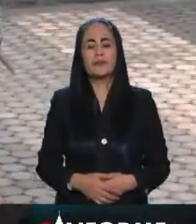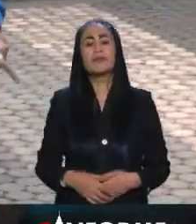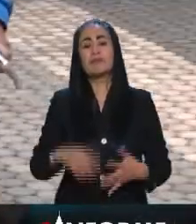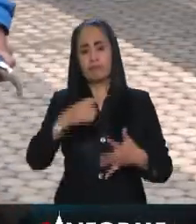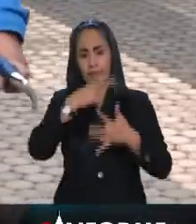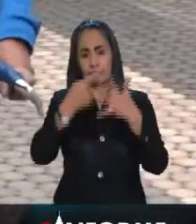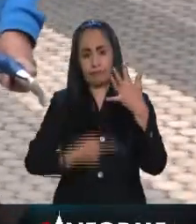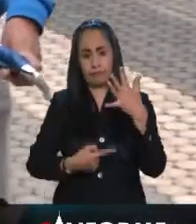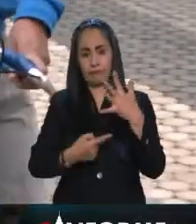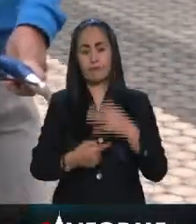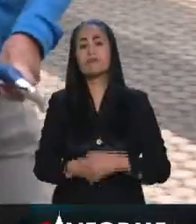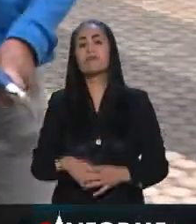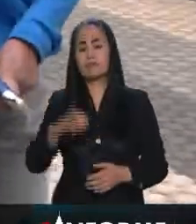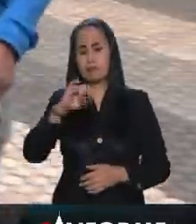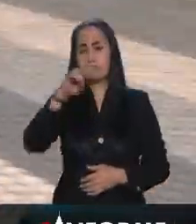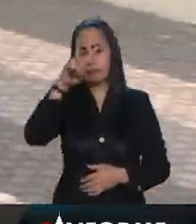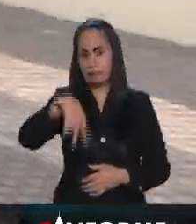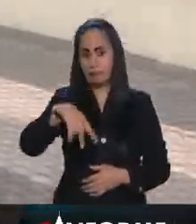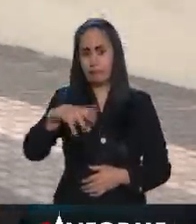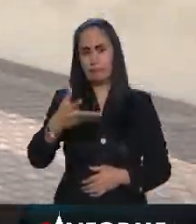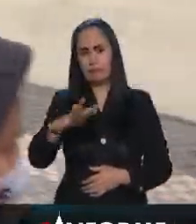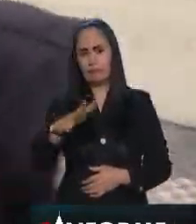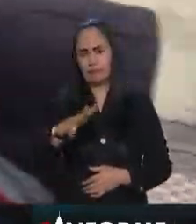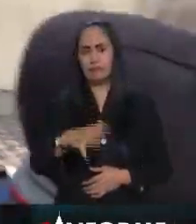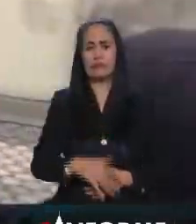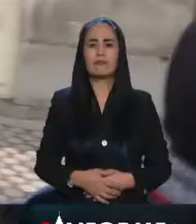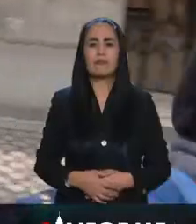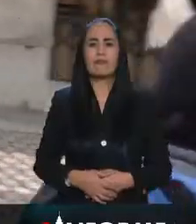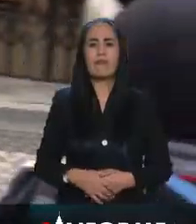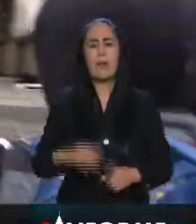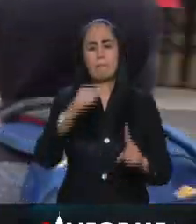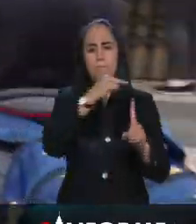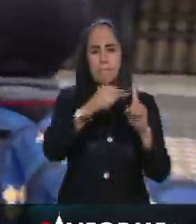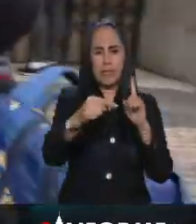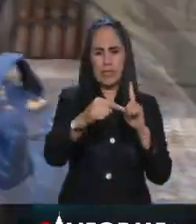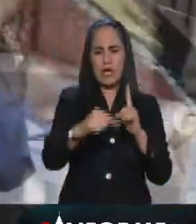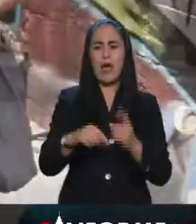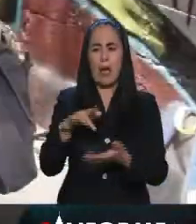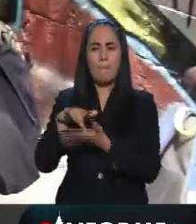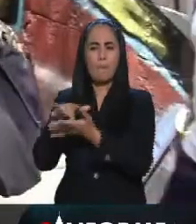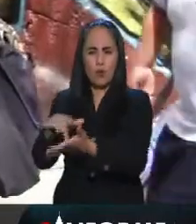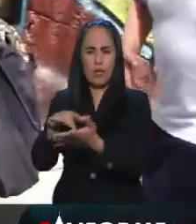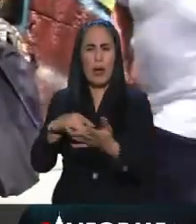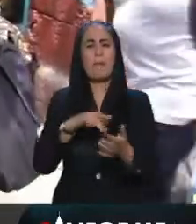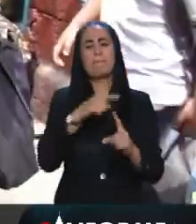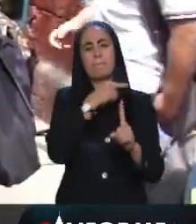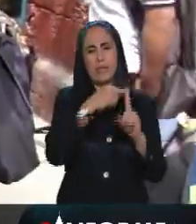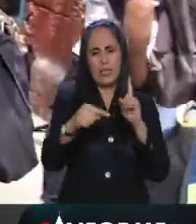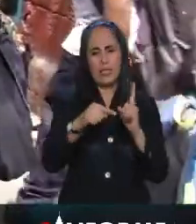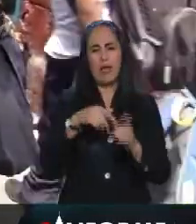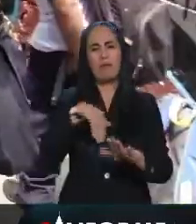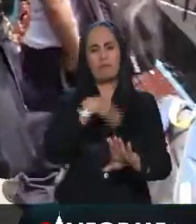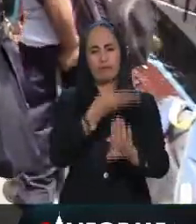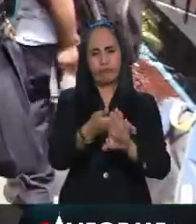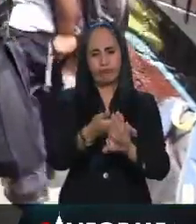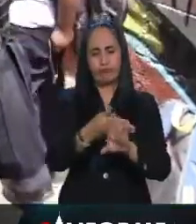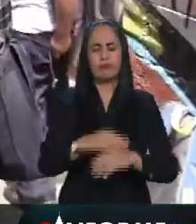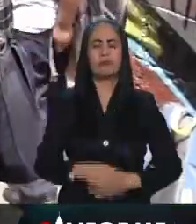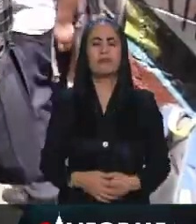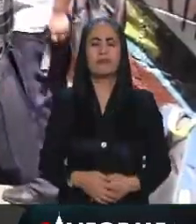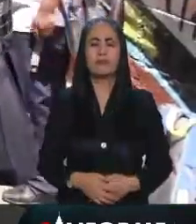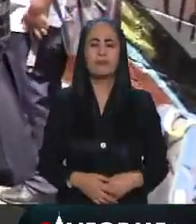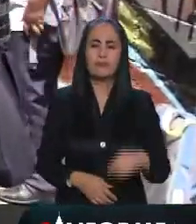eran entonces estamos hablando que fue un un debate mitad y mitad en la radio esa tarde en Twitter mitad y mitad